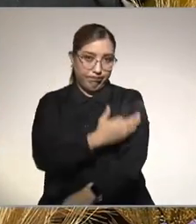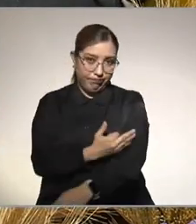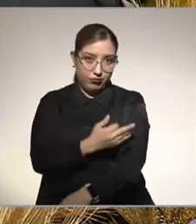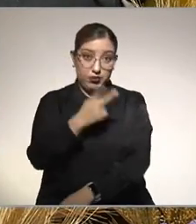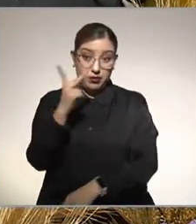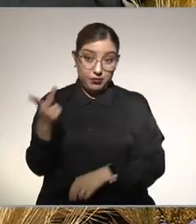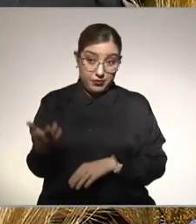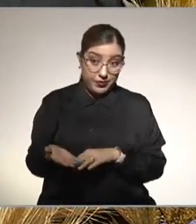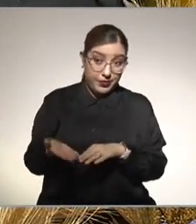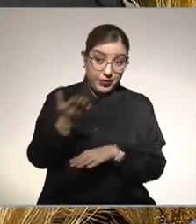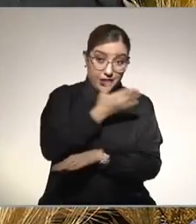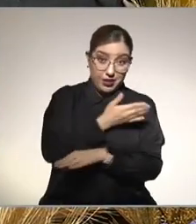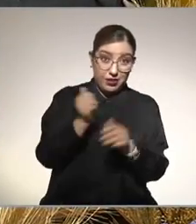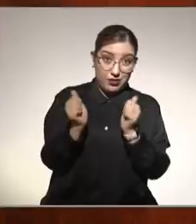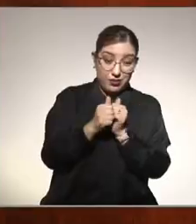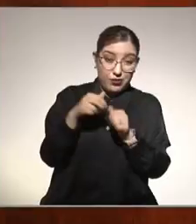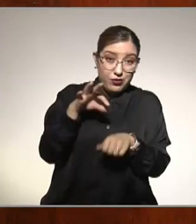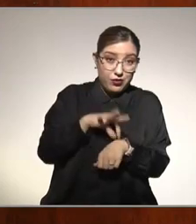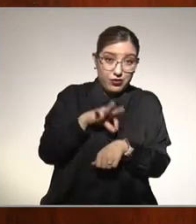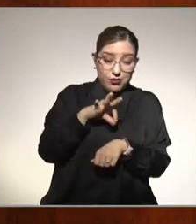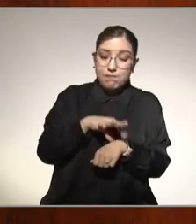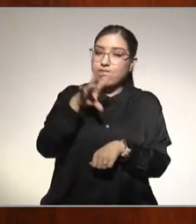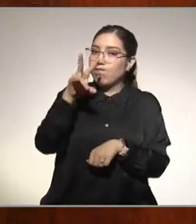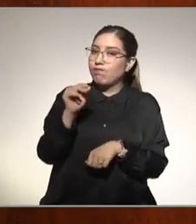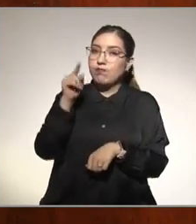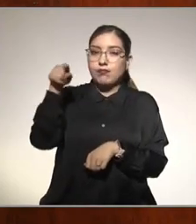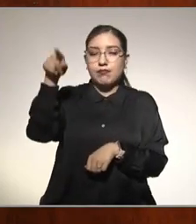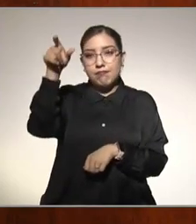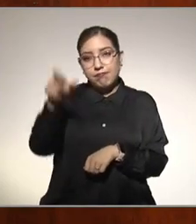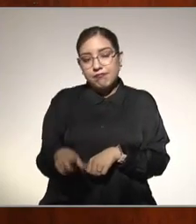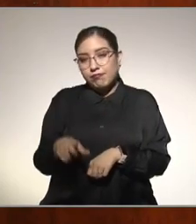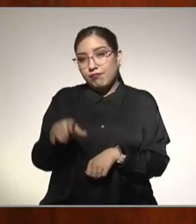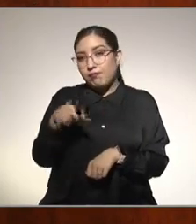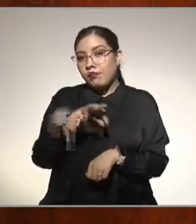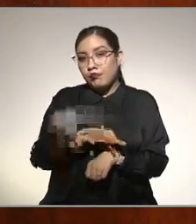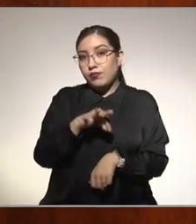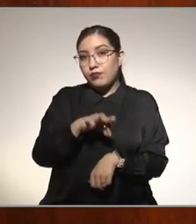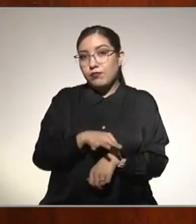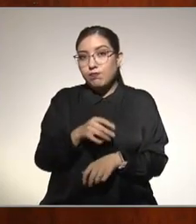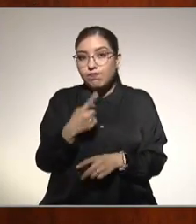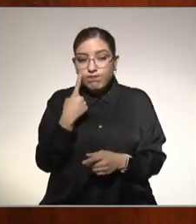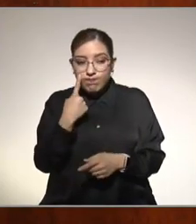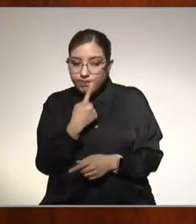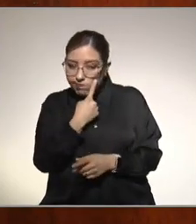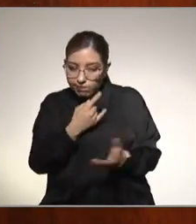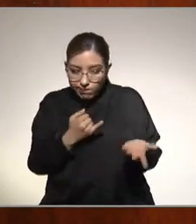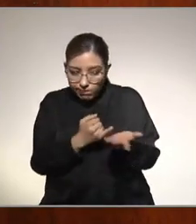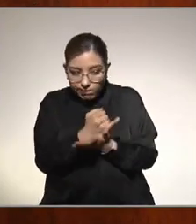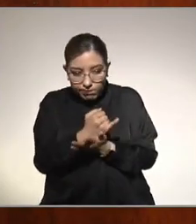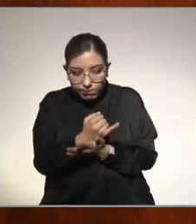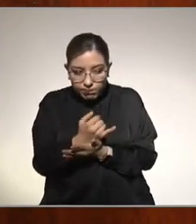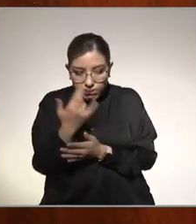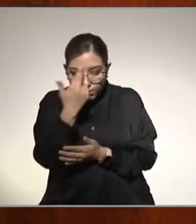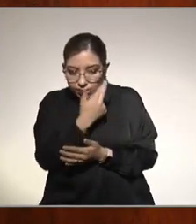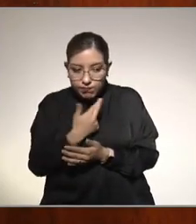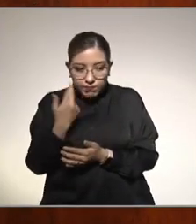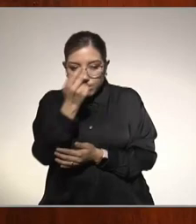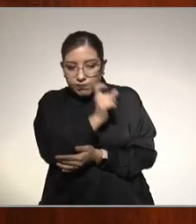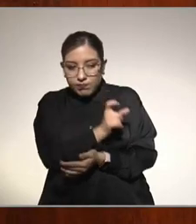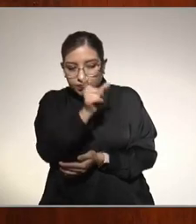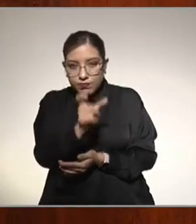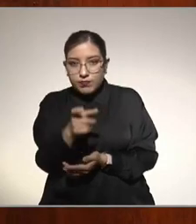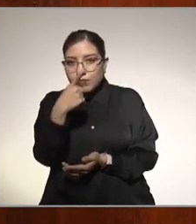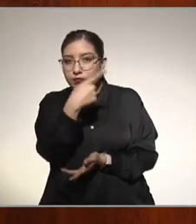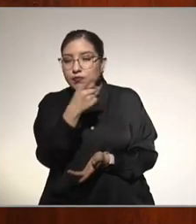tratamiento con el médico es el médico el que va a seleccionar al paciente y qué medicamento sin embargo